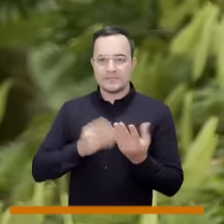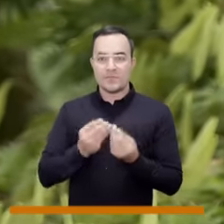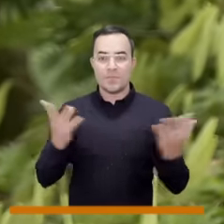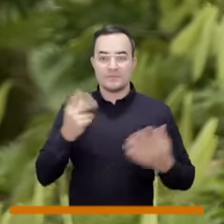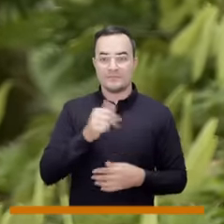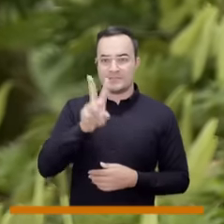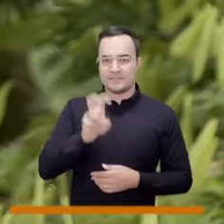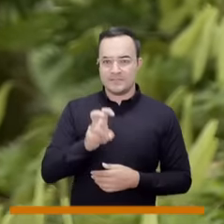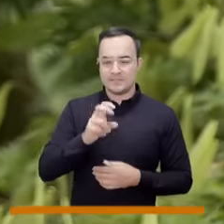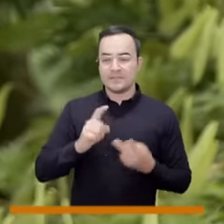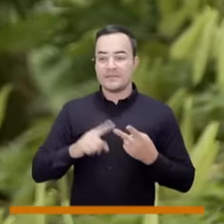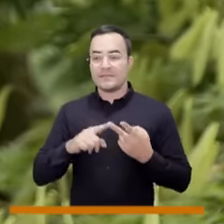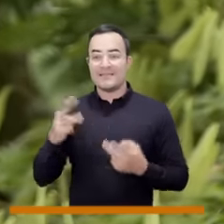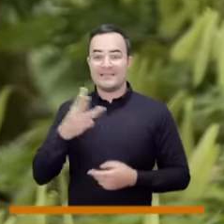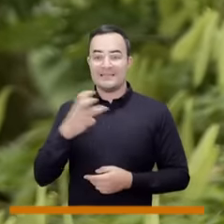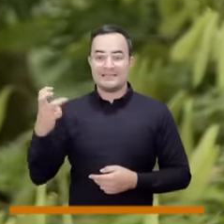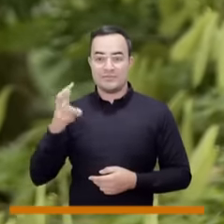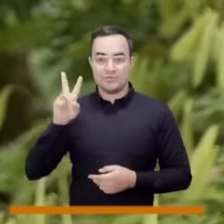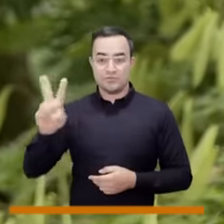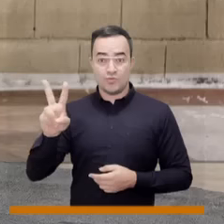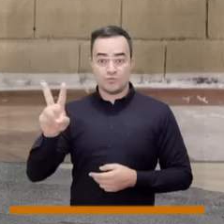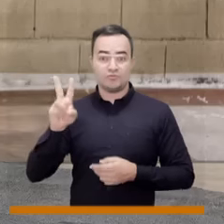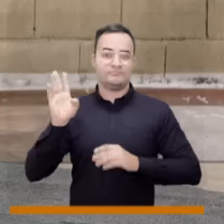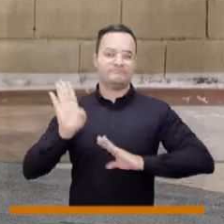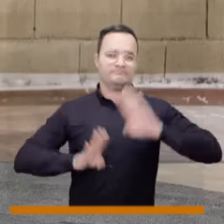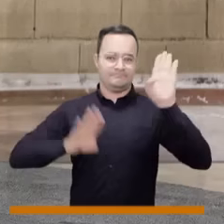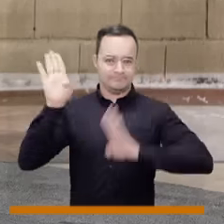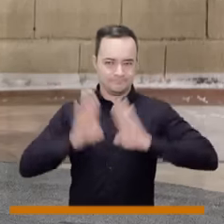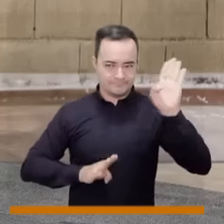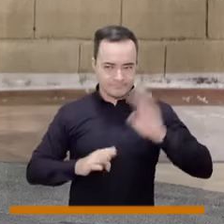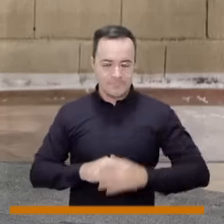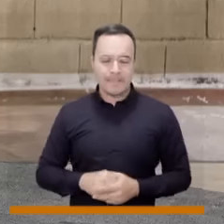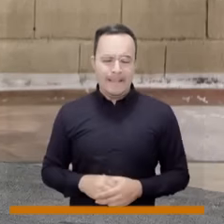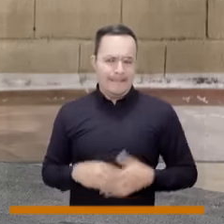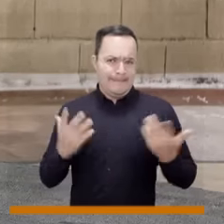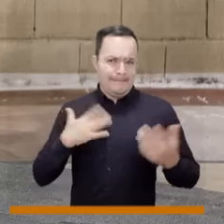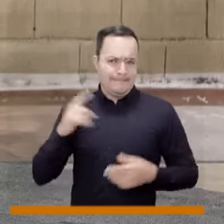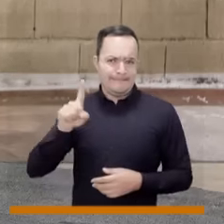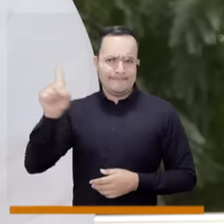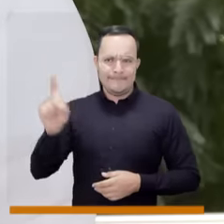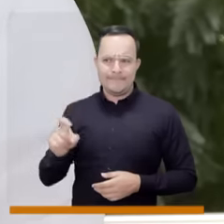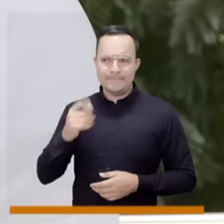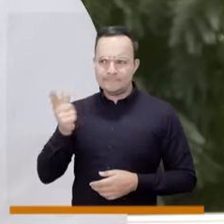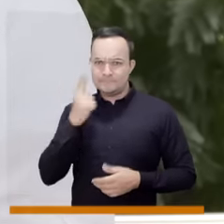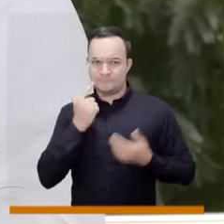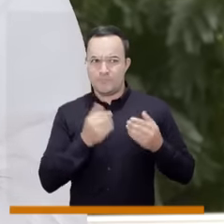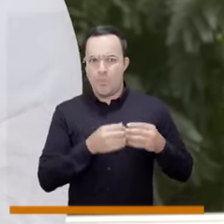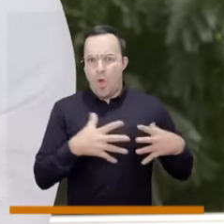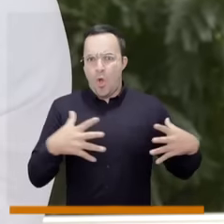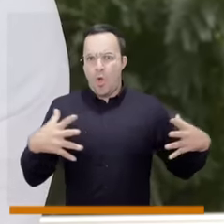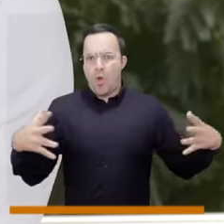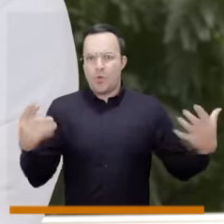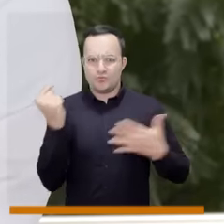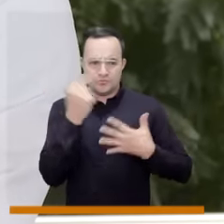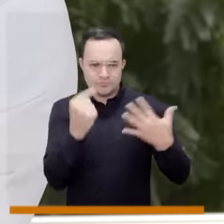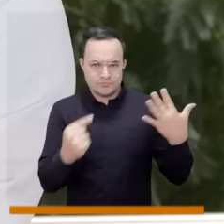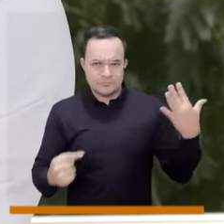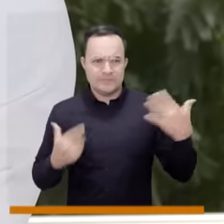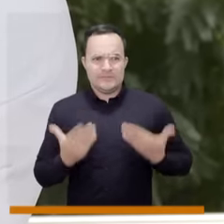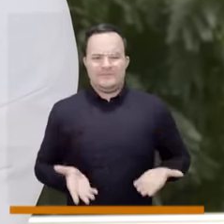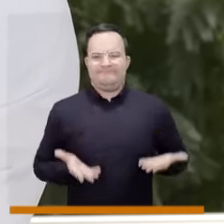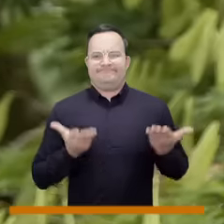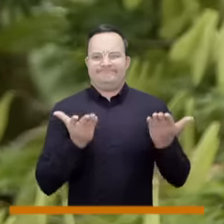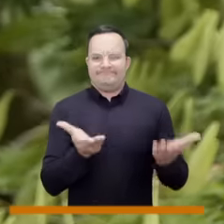tenemos en este momento 17 listas y 310 candidatos. Y yo le pregunto, concejal, ¿qué hacen ustedes